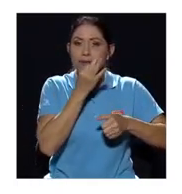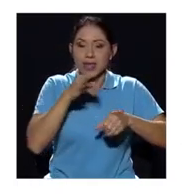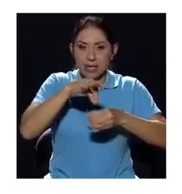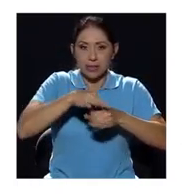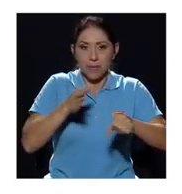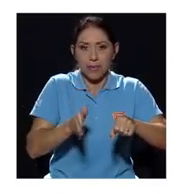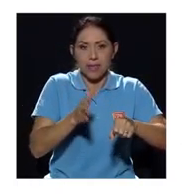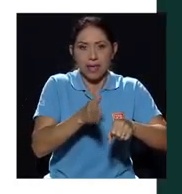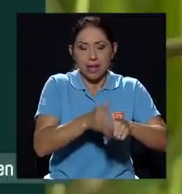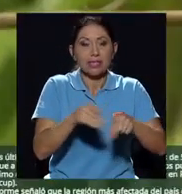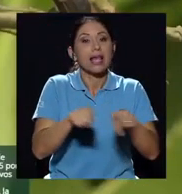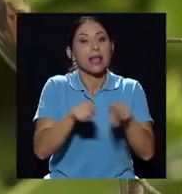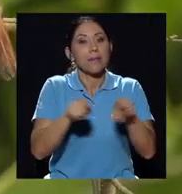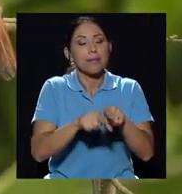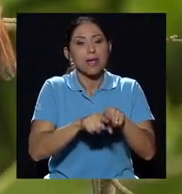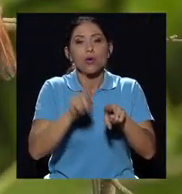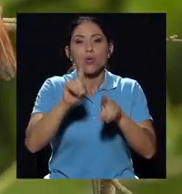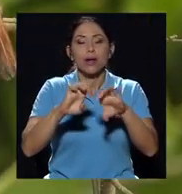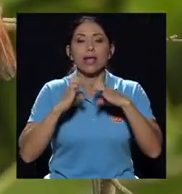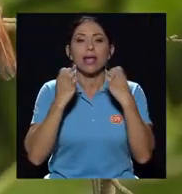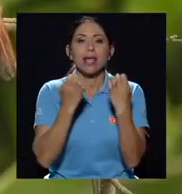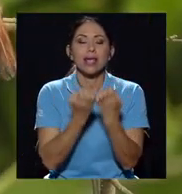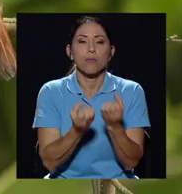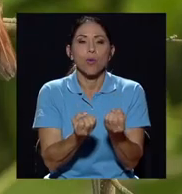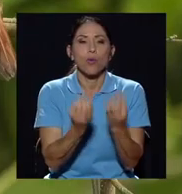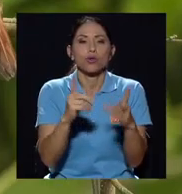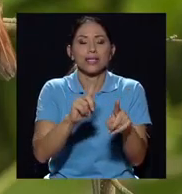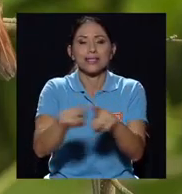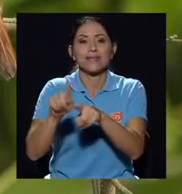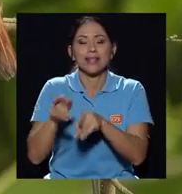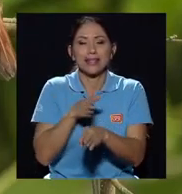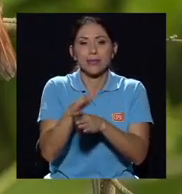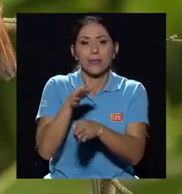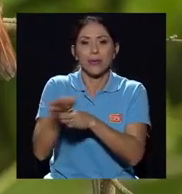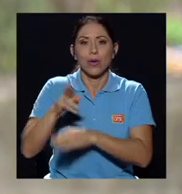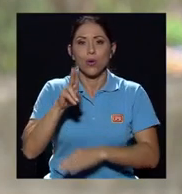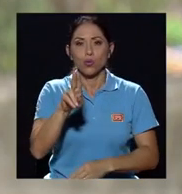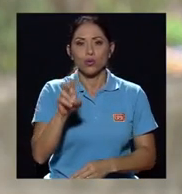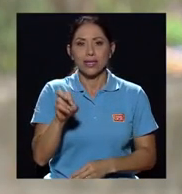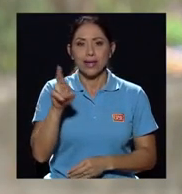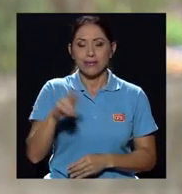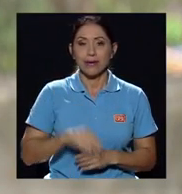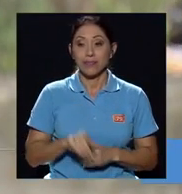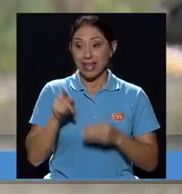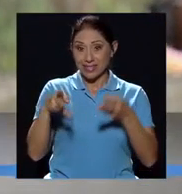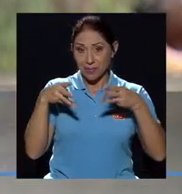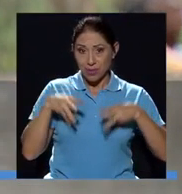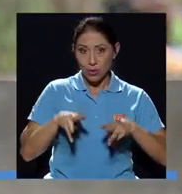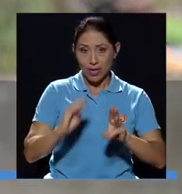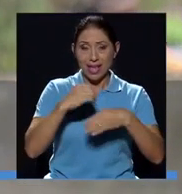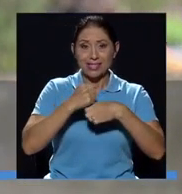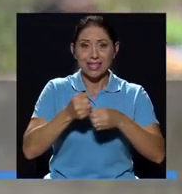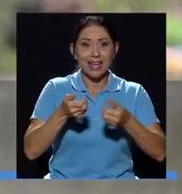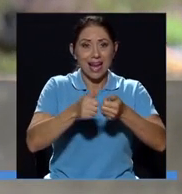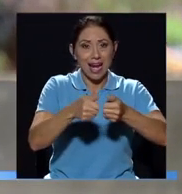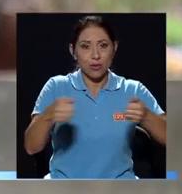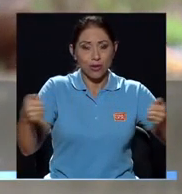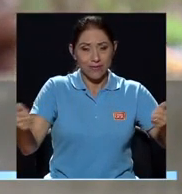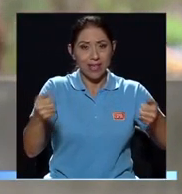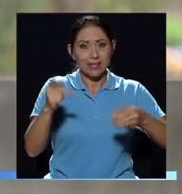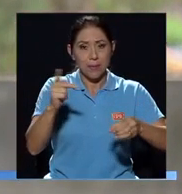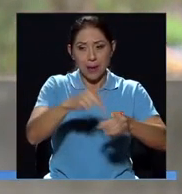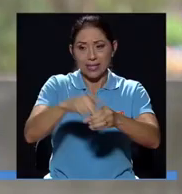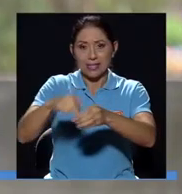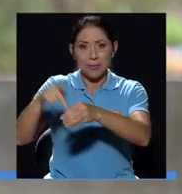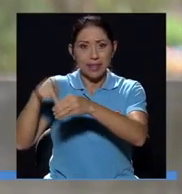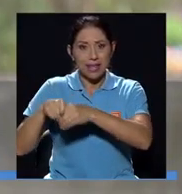multidisciplinario de estudiantes de la UCR. Consideramos que esta metodología de realizar cartografías participativas era una forma en